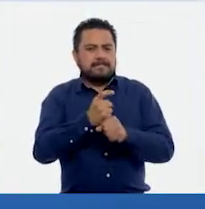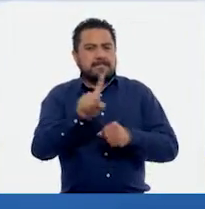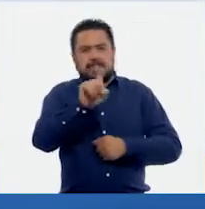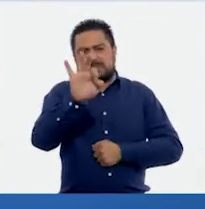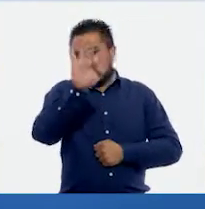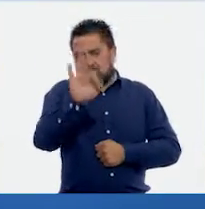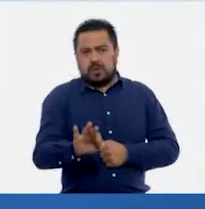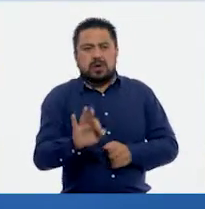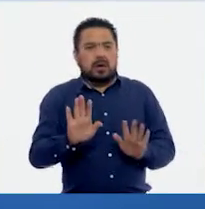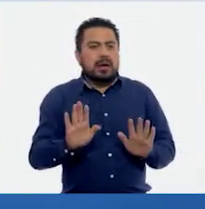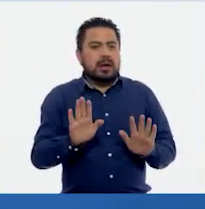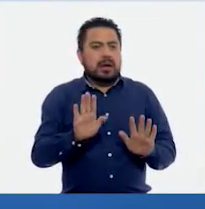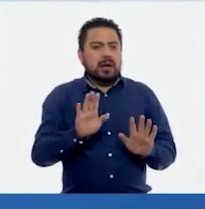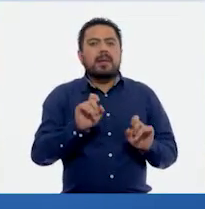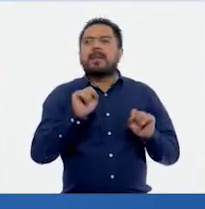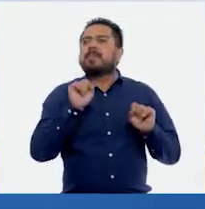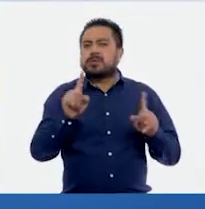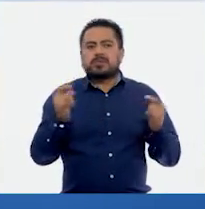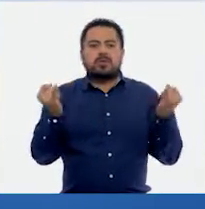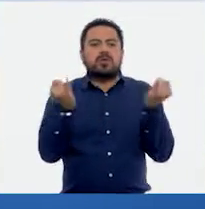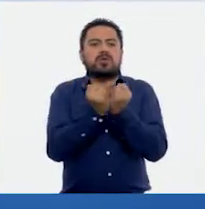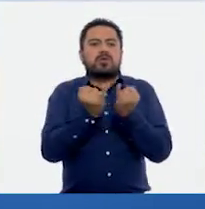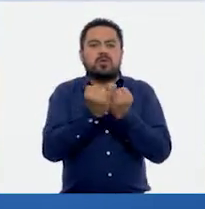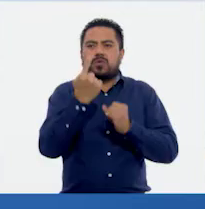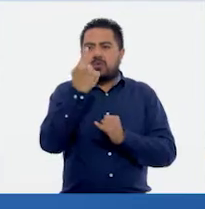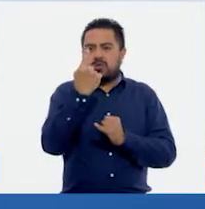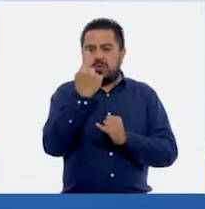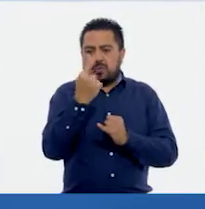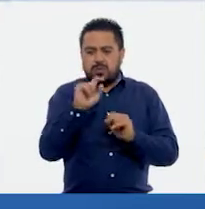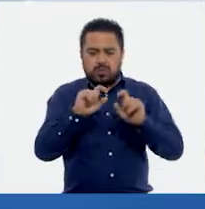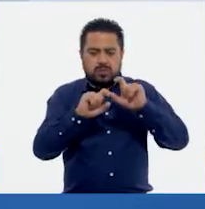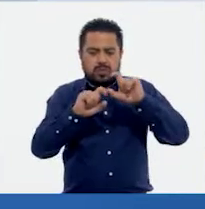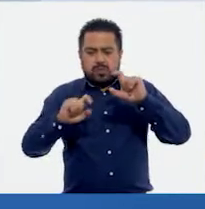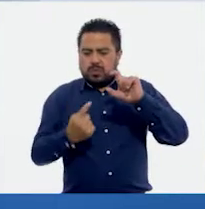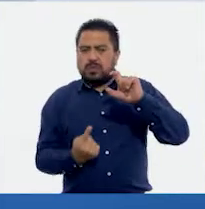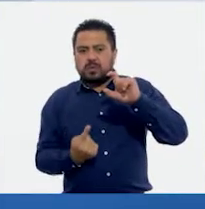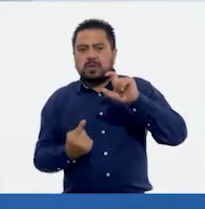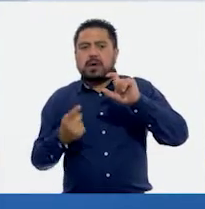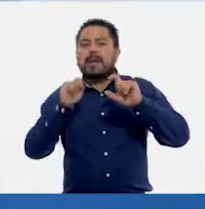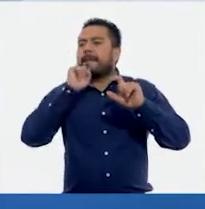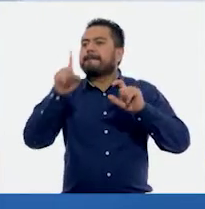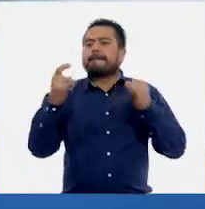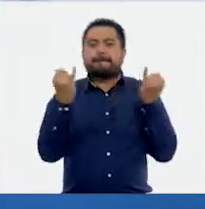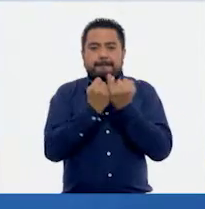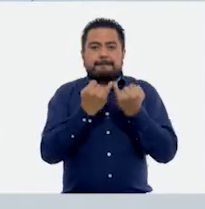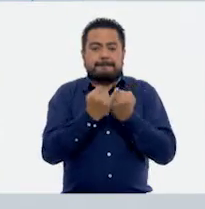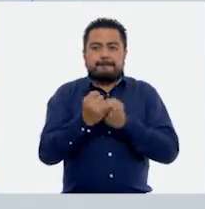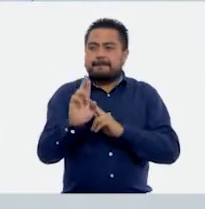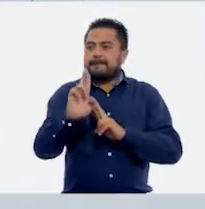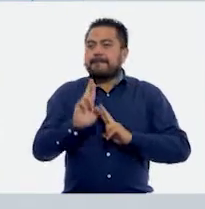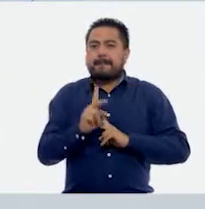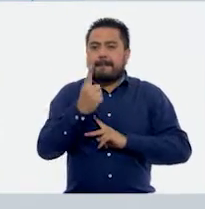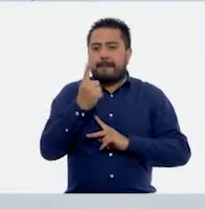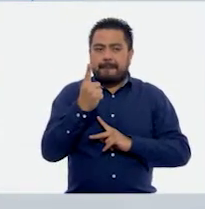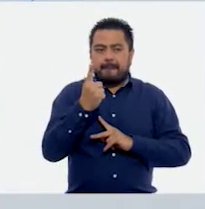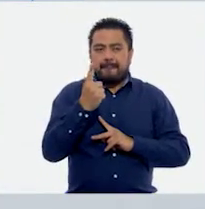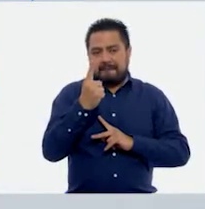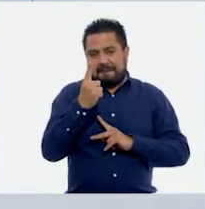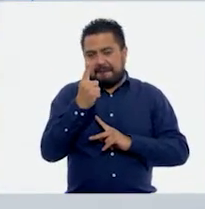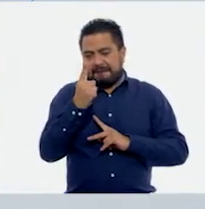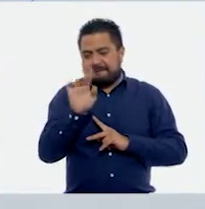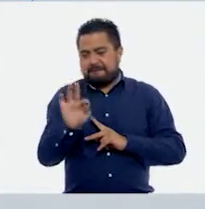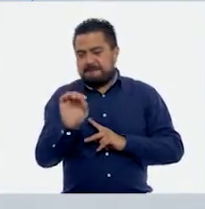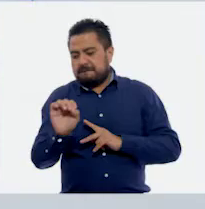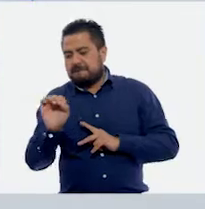100%, que es lo mismo que 1 sobre 1 y que también nos va a dar un entero. Ajá, entonces